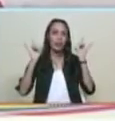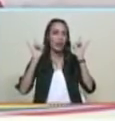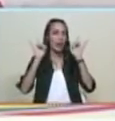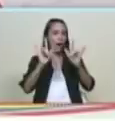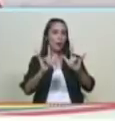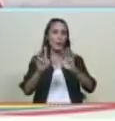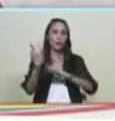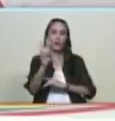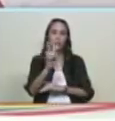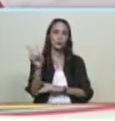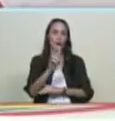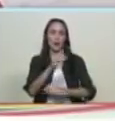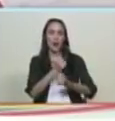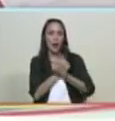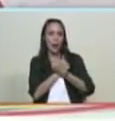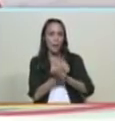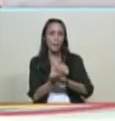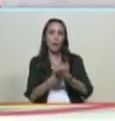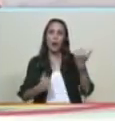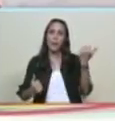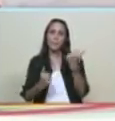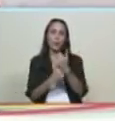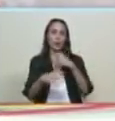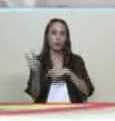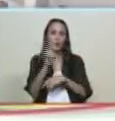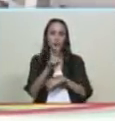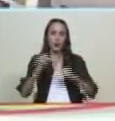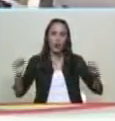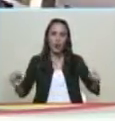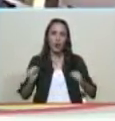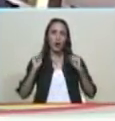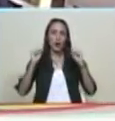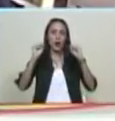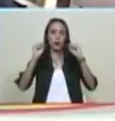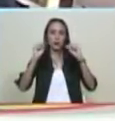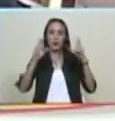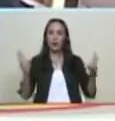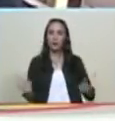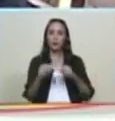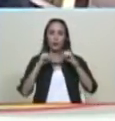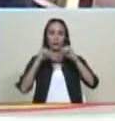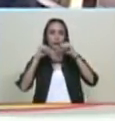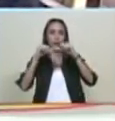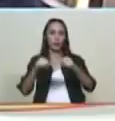cuenta conmigo siempre cuenta conmigo hasta la victoria siempre